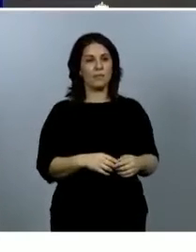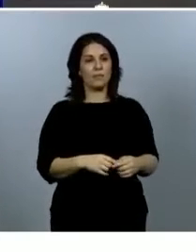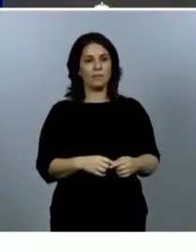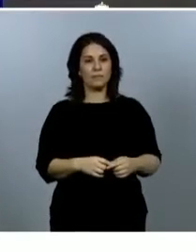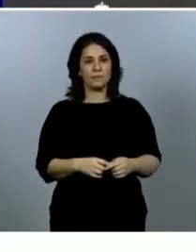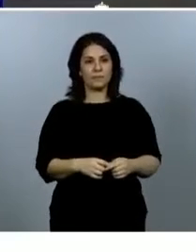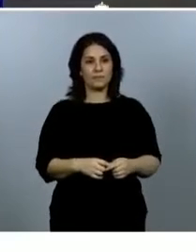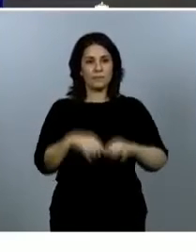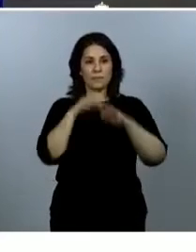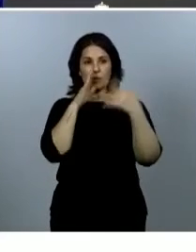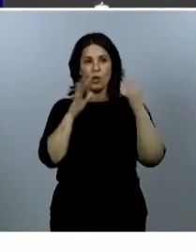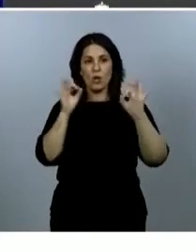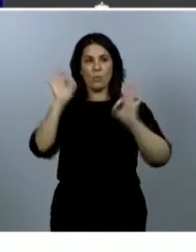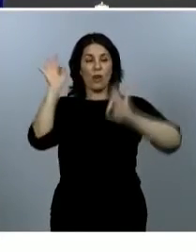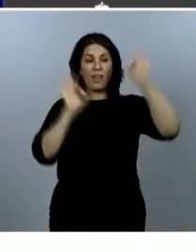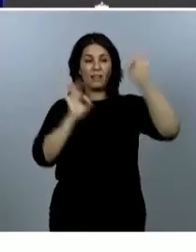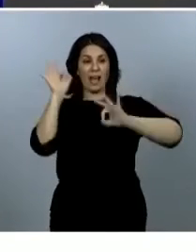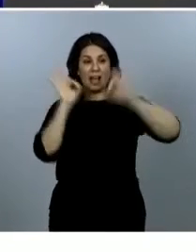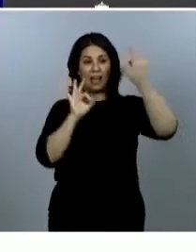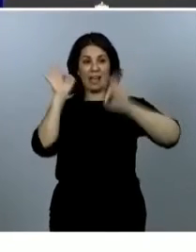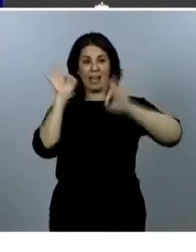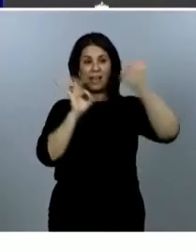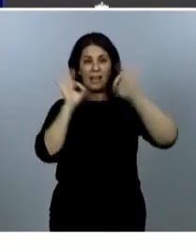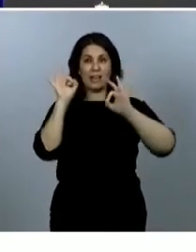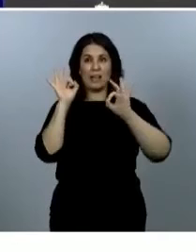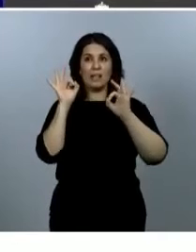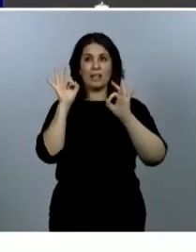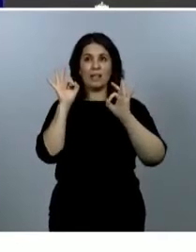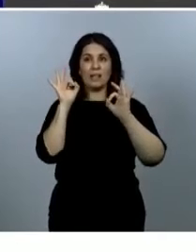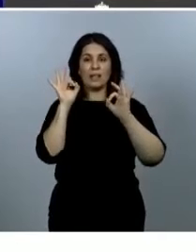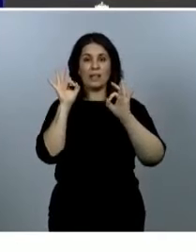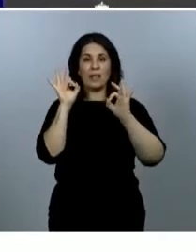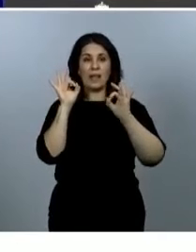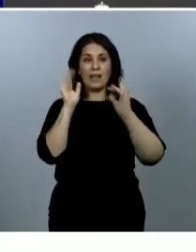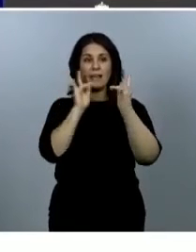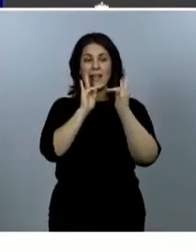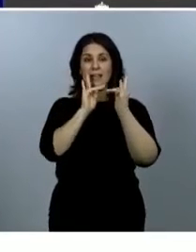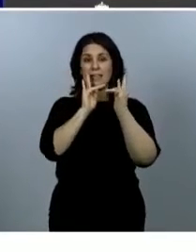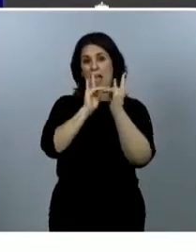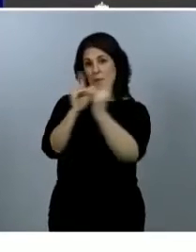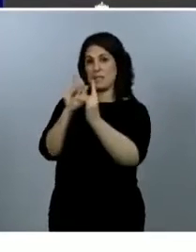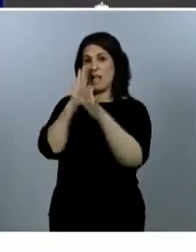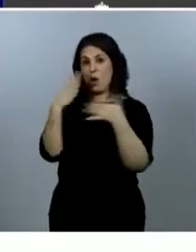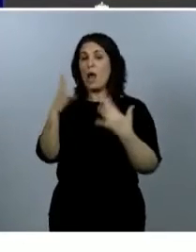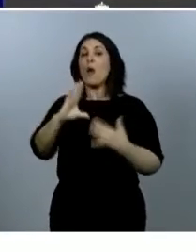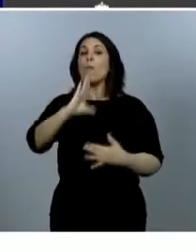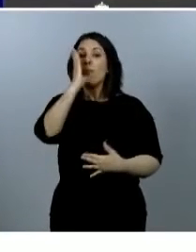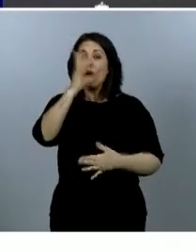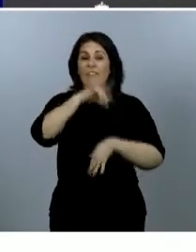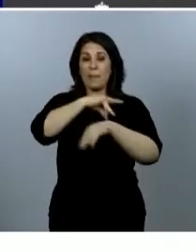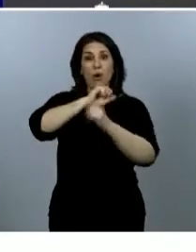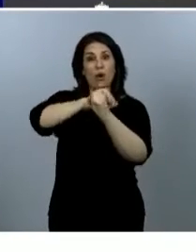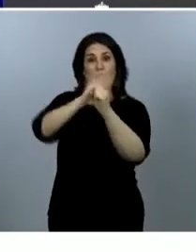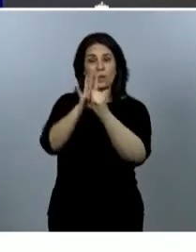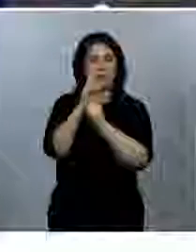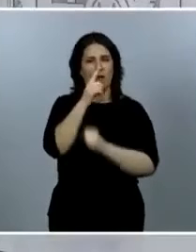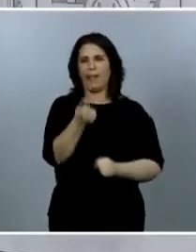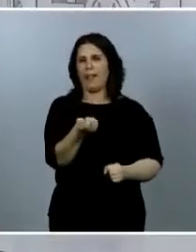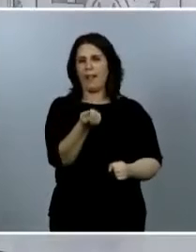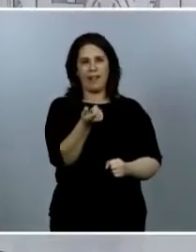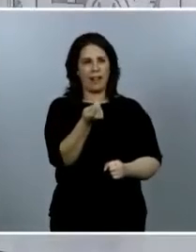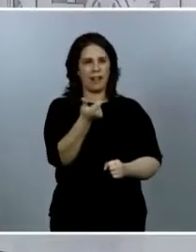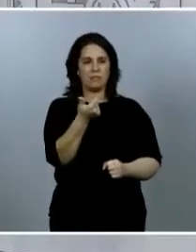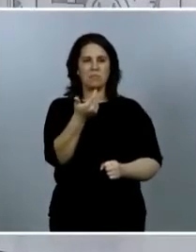están ocupadas por coronavirus es realmente bajo. No recuerdo si esa cifra corresponde, alrededor de un 3